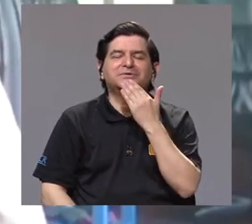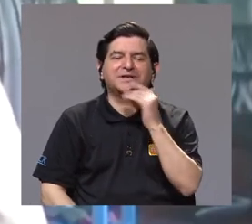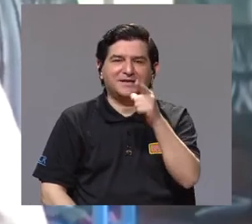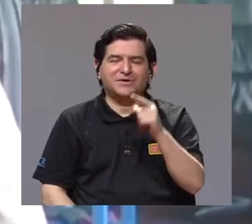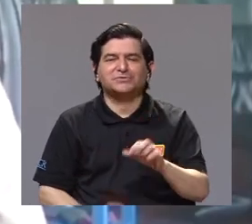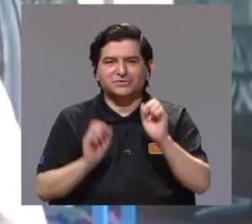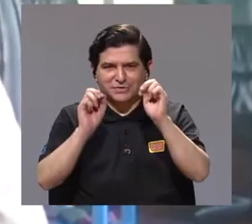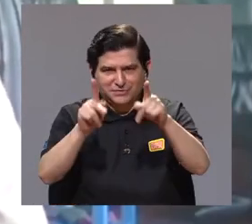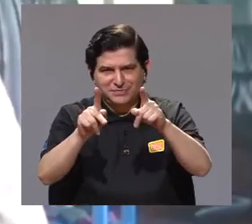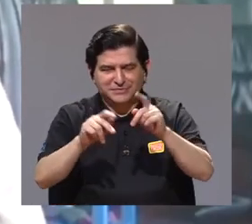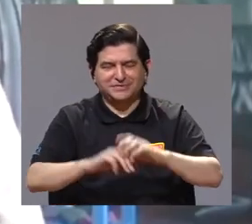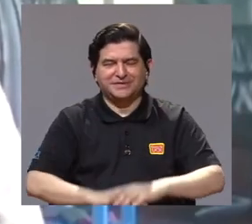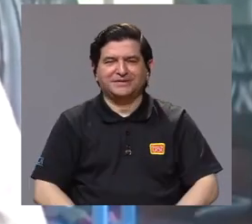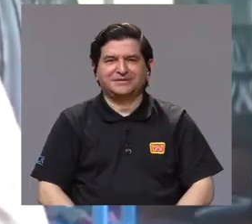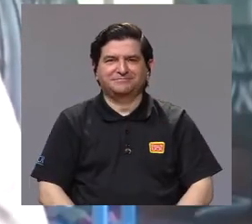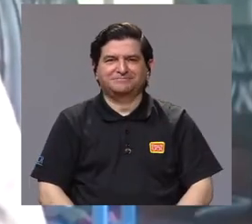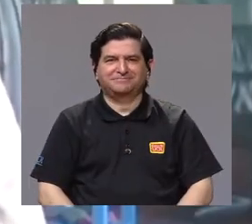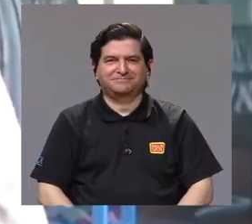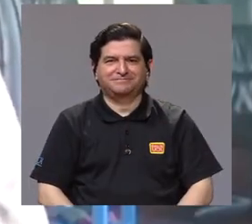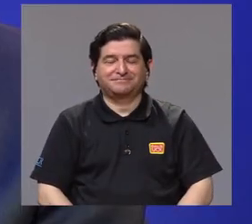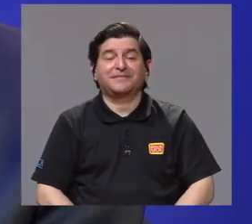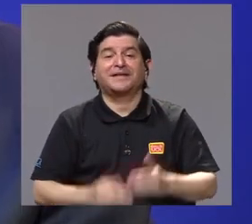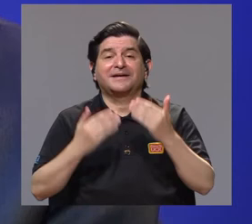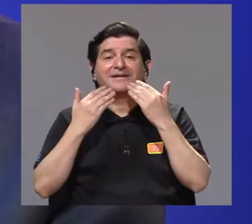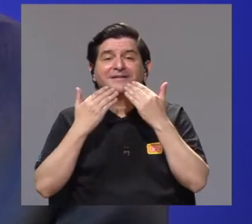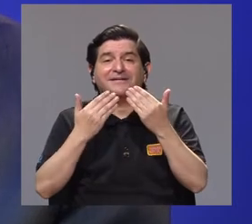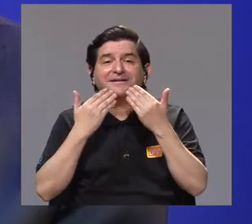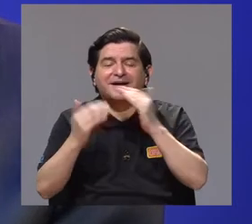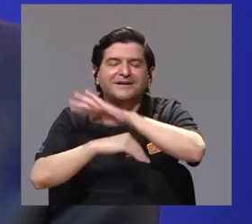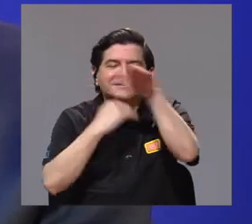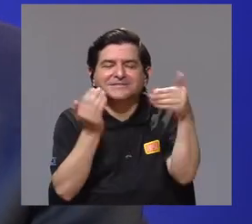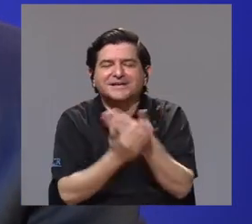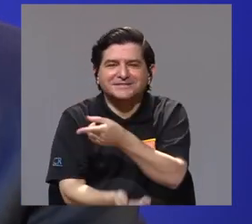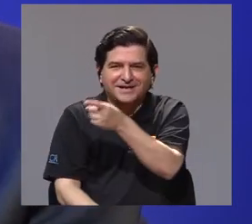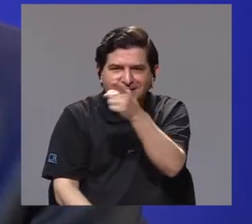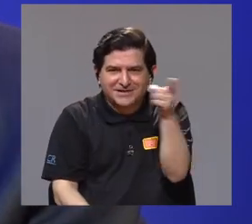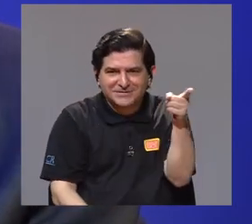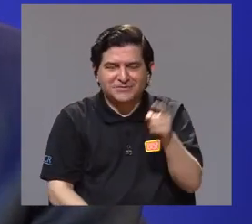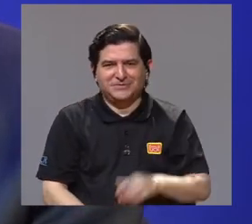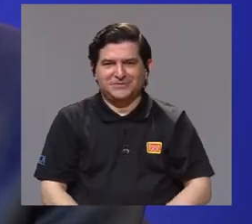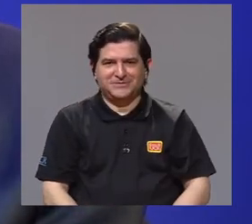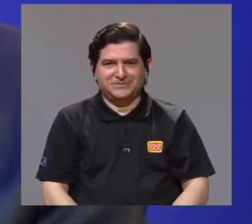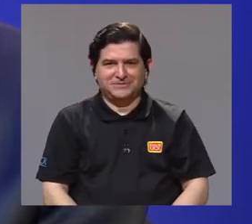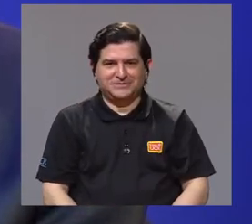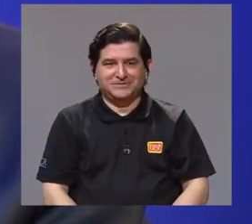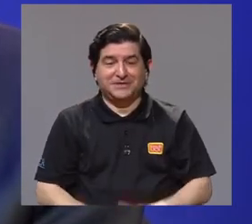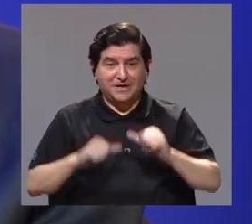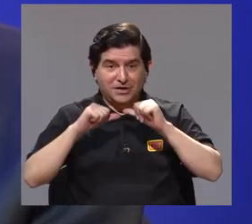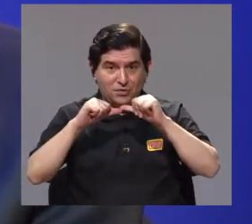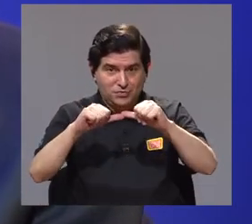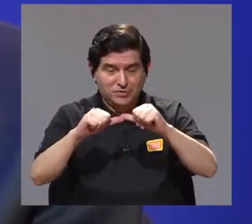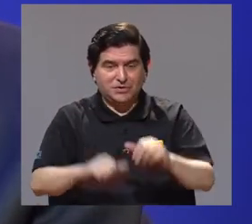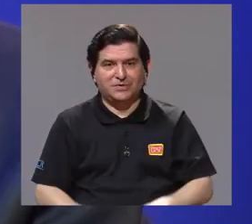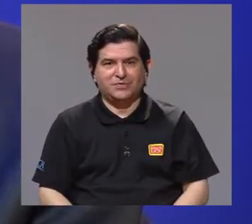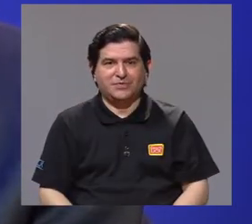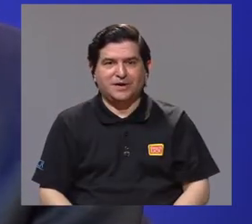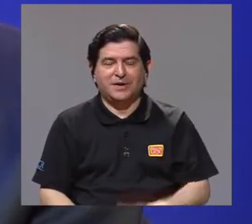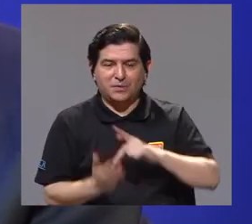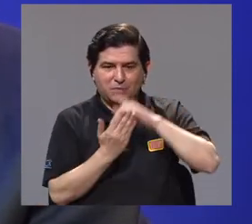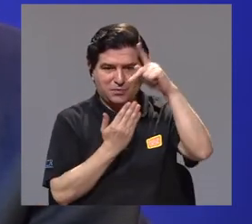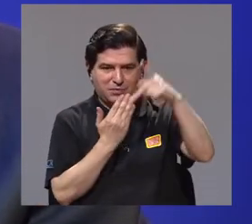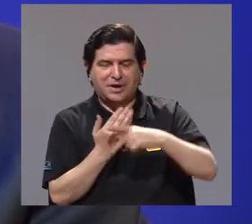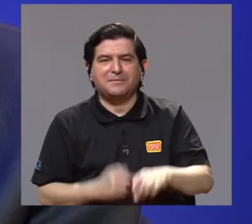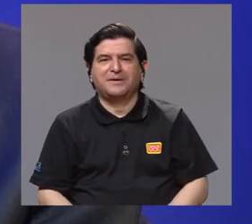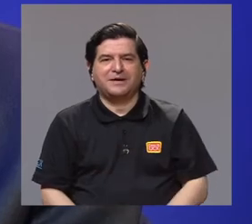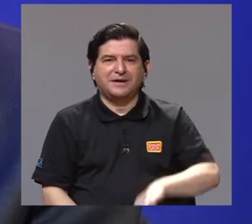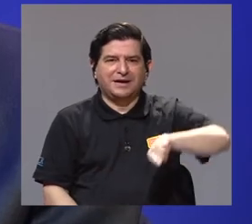Muchas gracias a usted por el espacio. Muy bien. Gracias a todas y todos ustedes continúen